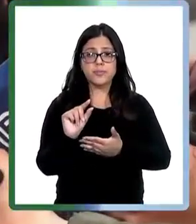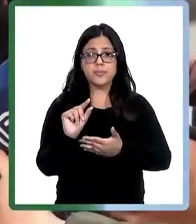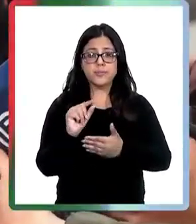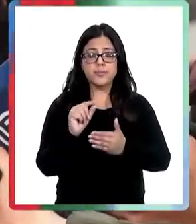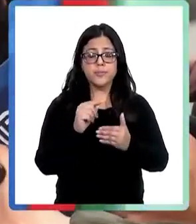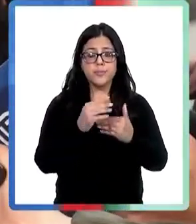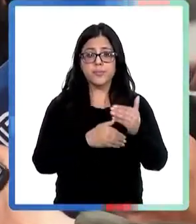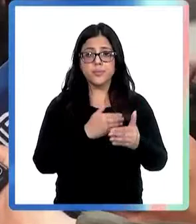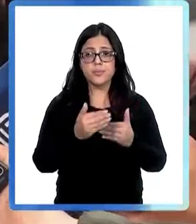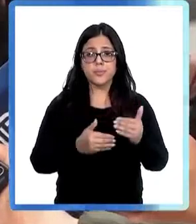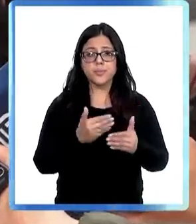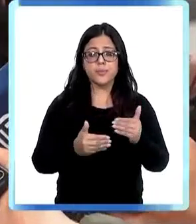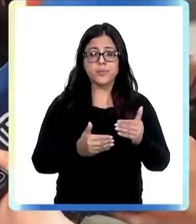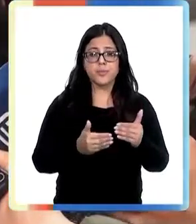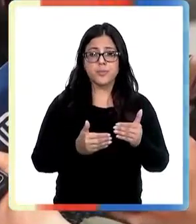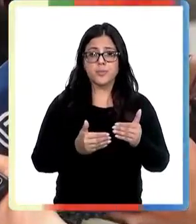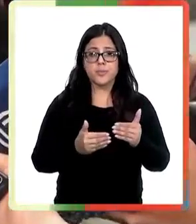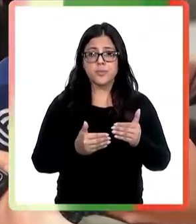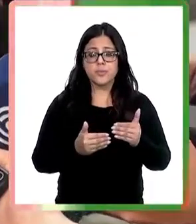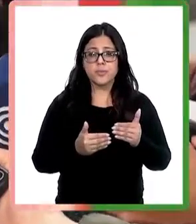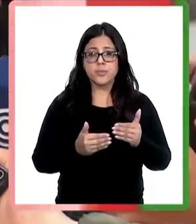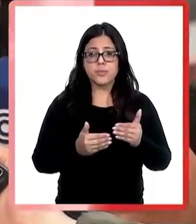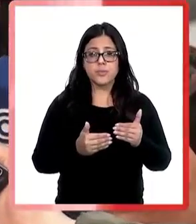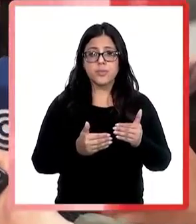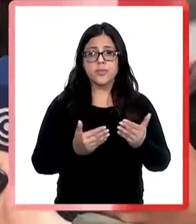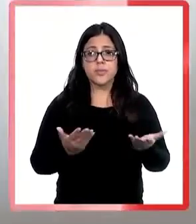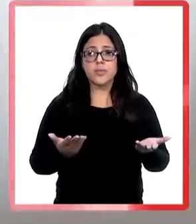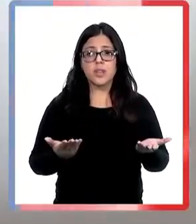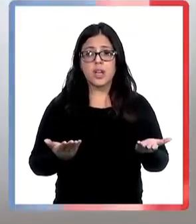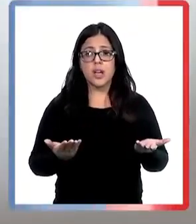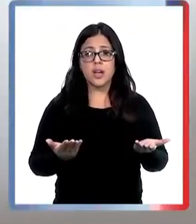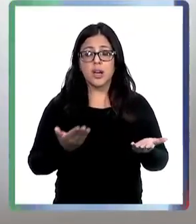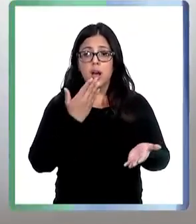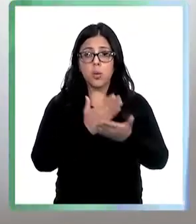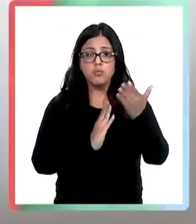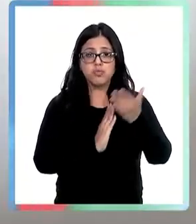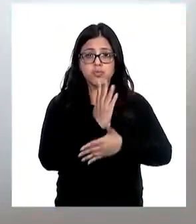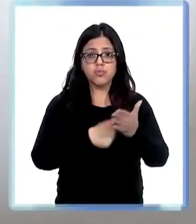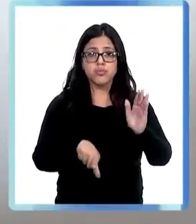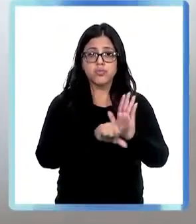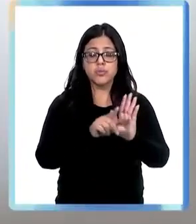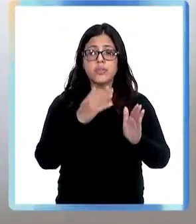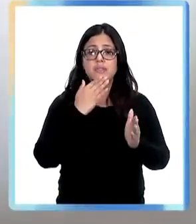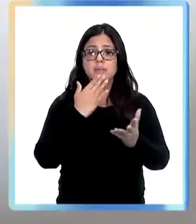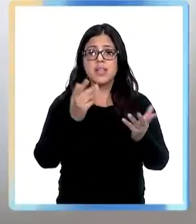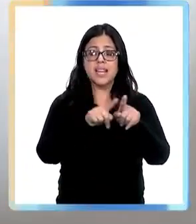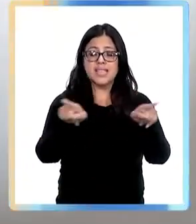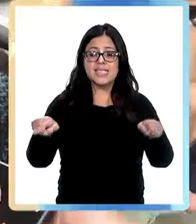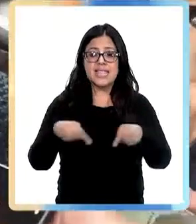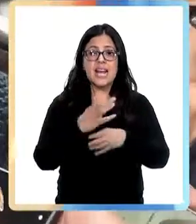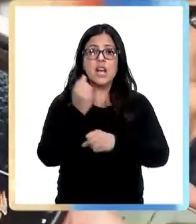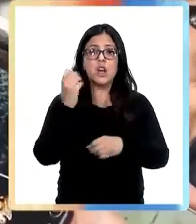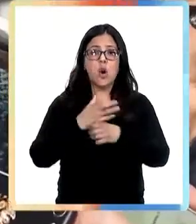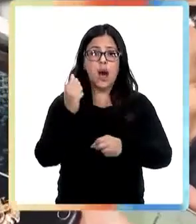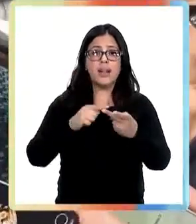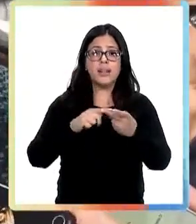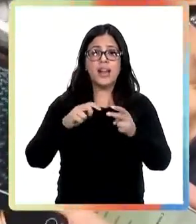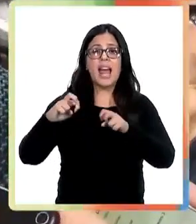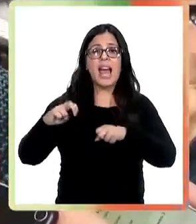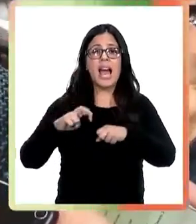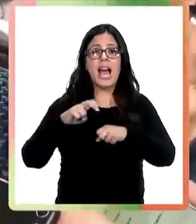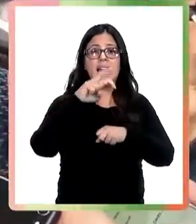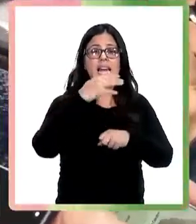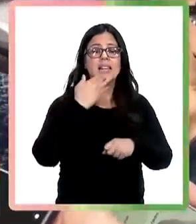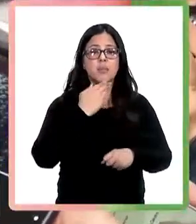de la ley adicionalmente salas en Los Andes, en La Calera y en Valparaíso. Son personas que pertenecen a tres